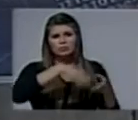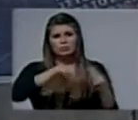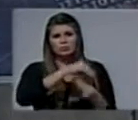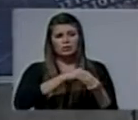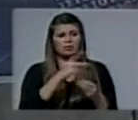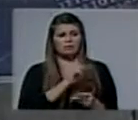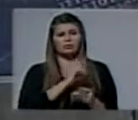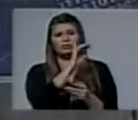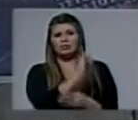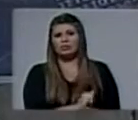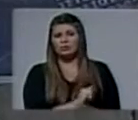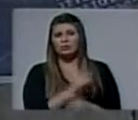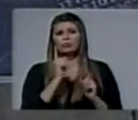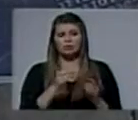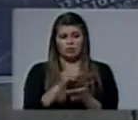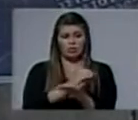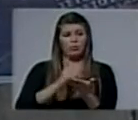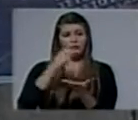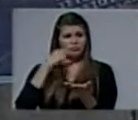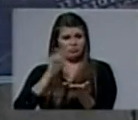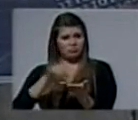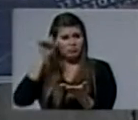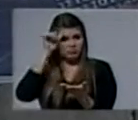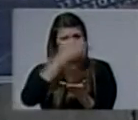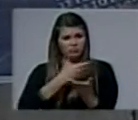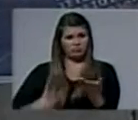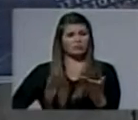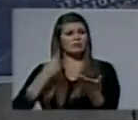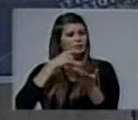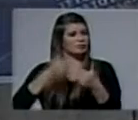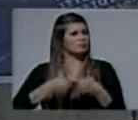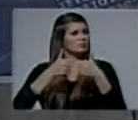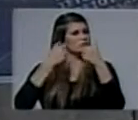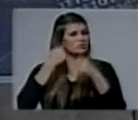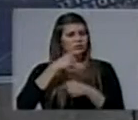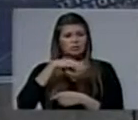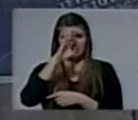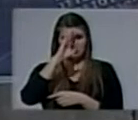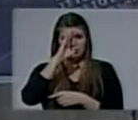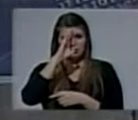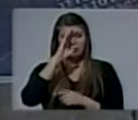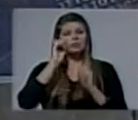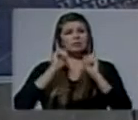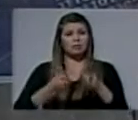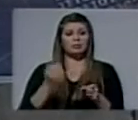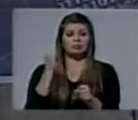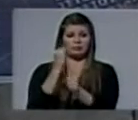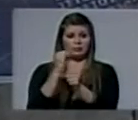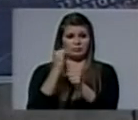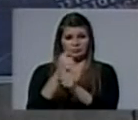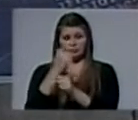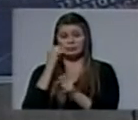vulnerables, democráticamente hablando, necesita crecer mucho todavía. ¿Y las iglesias?